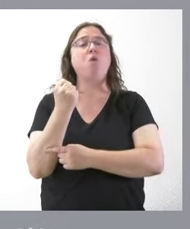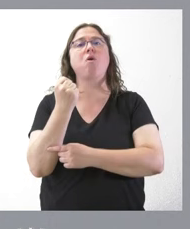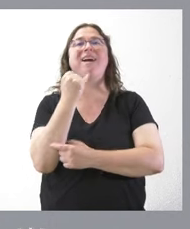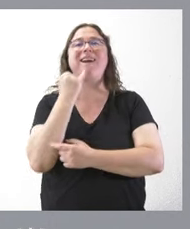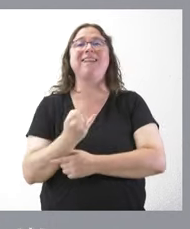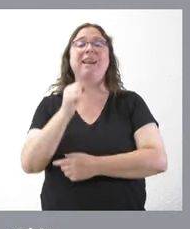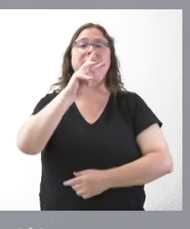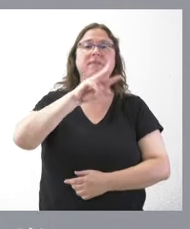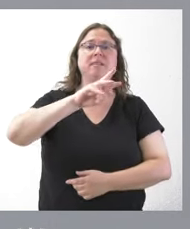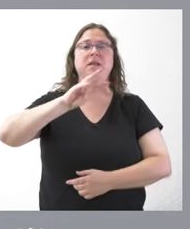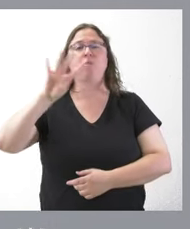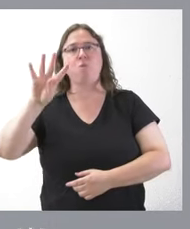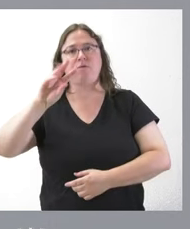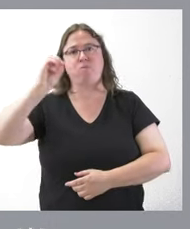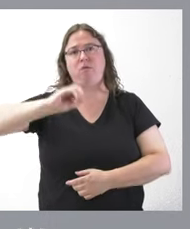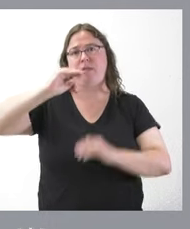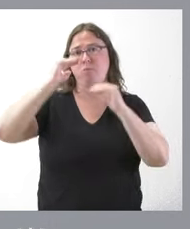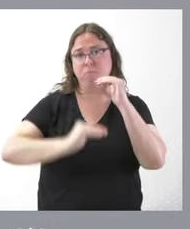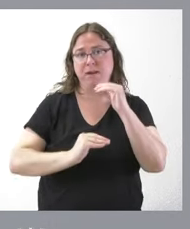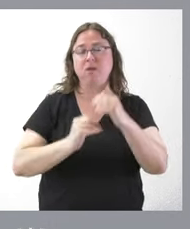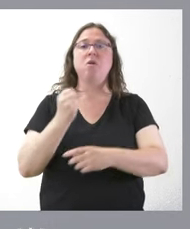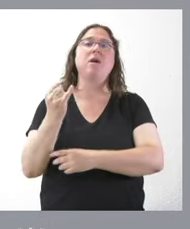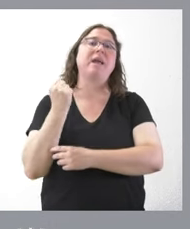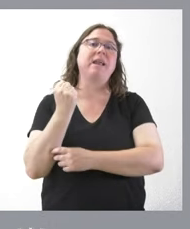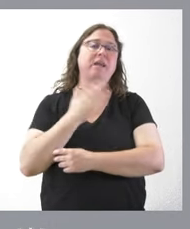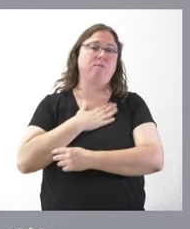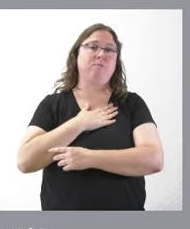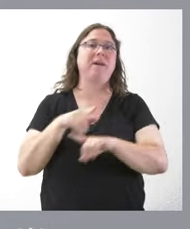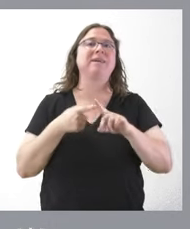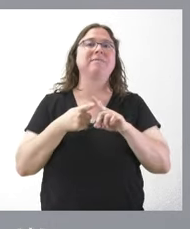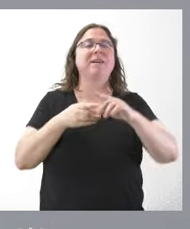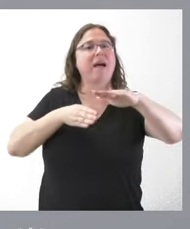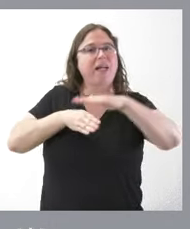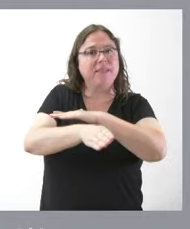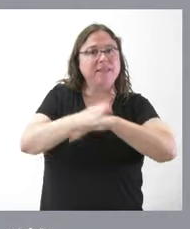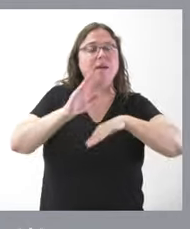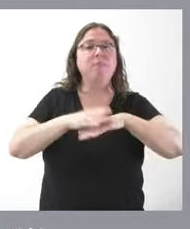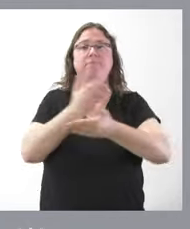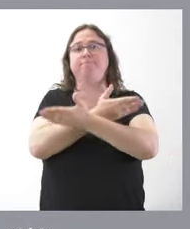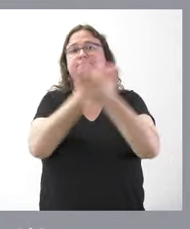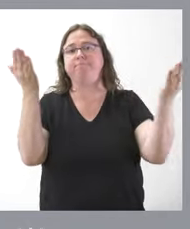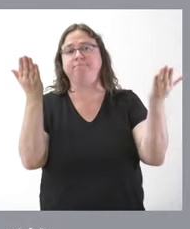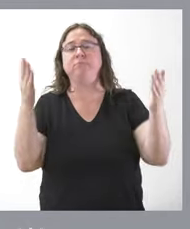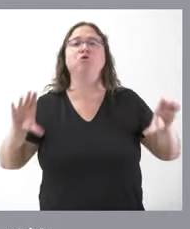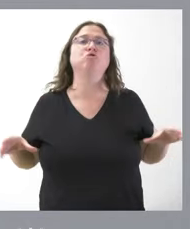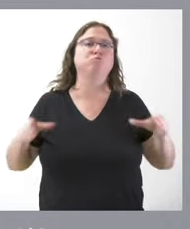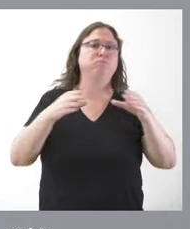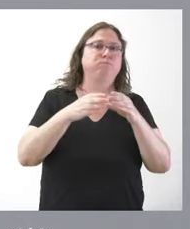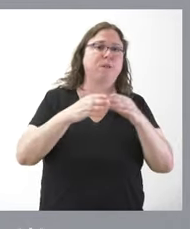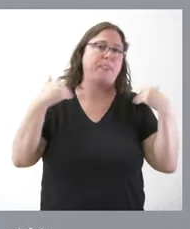34%. Energía primaria del edificio, así como una mejora en accesibilidad tanto para el público como para el conjunto de los